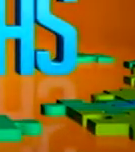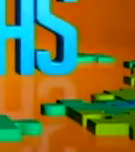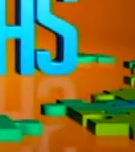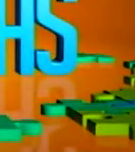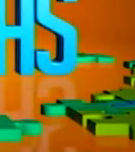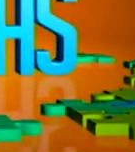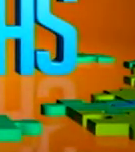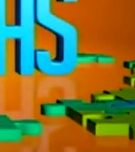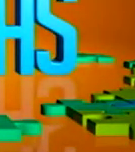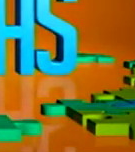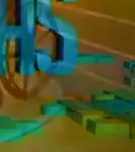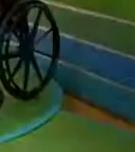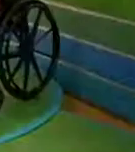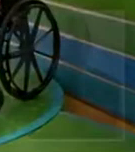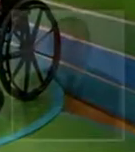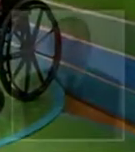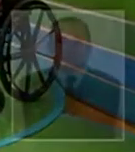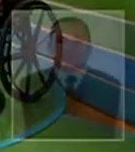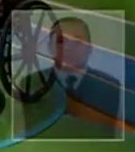Transcribed